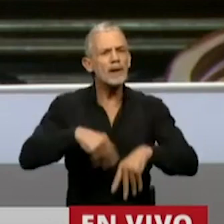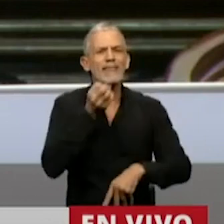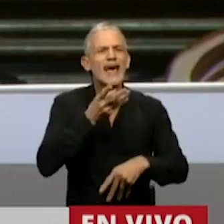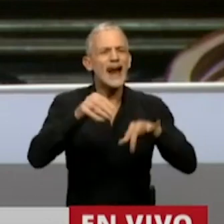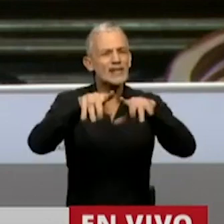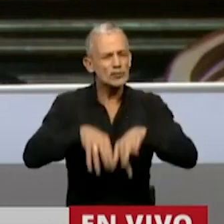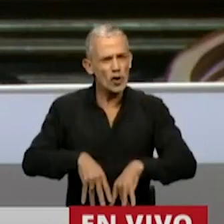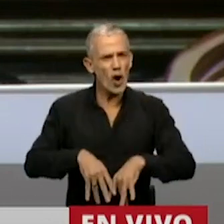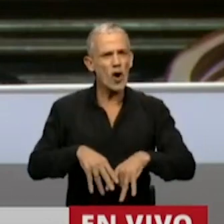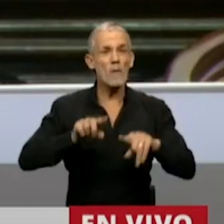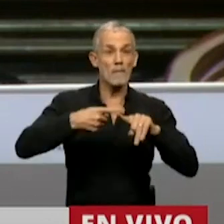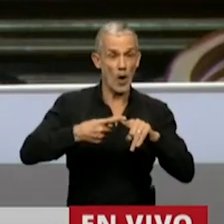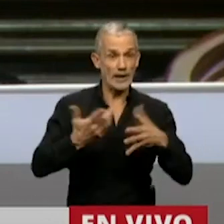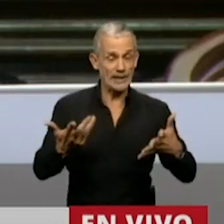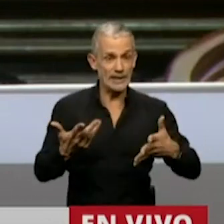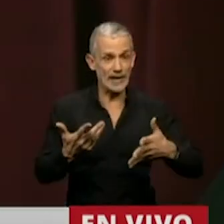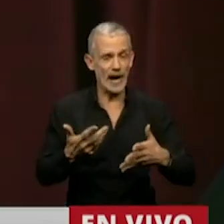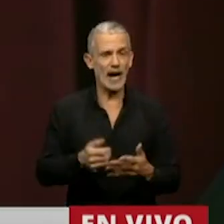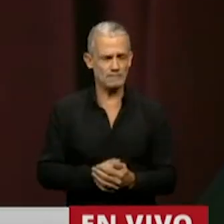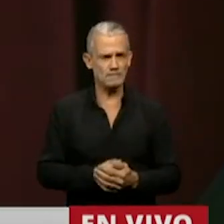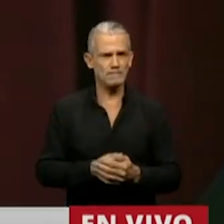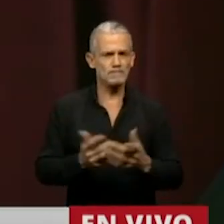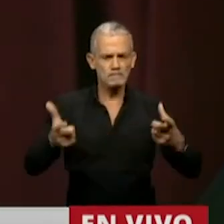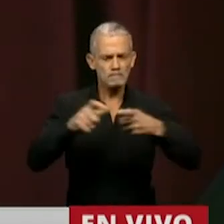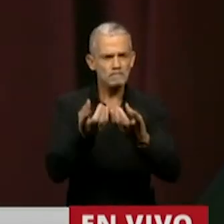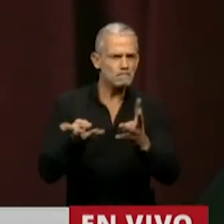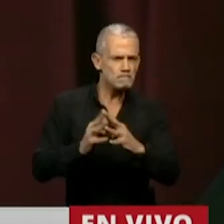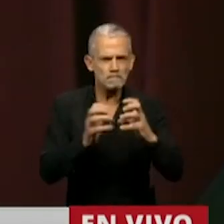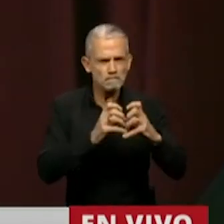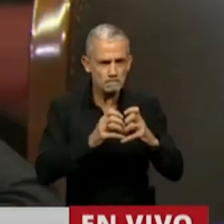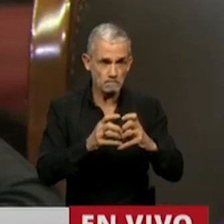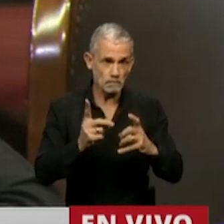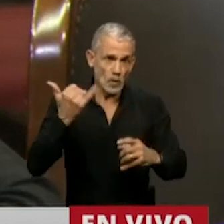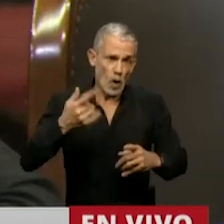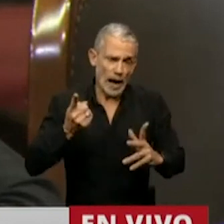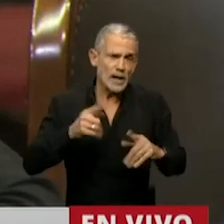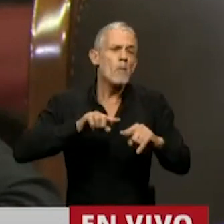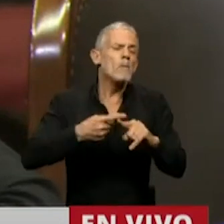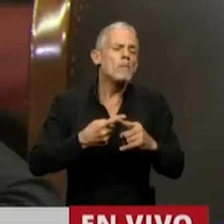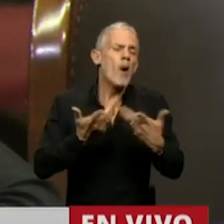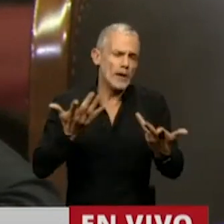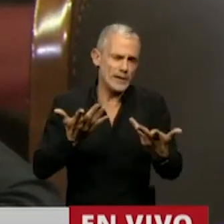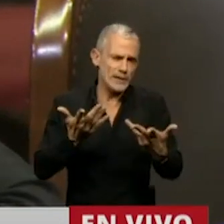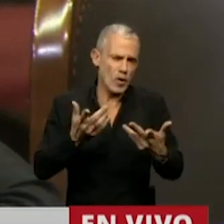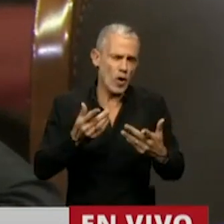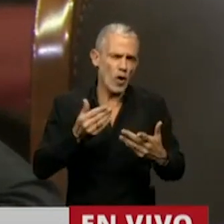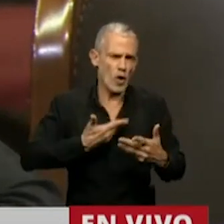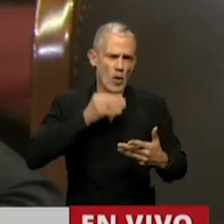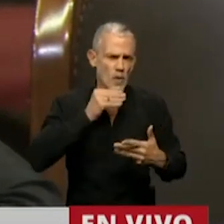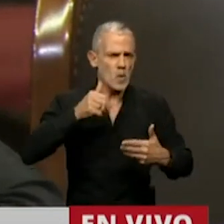política, básicamente, como lo que tuvo hoy, un gesto político de altura.